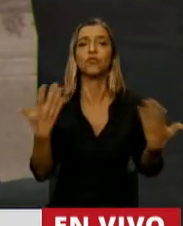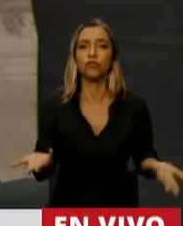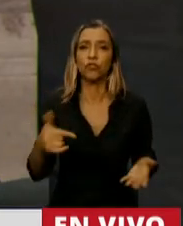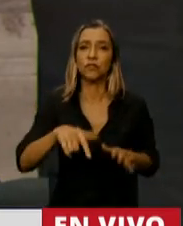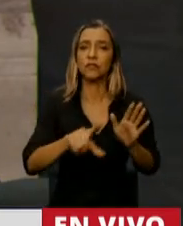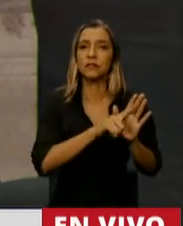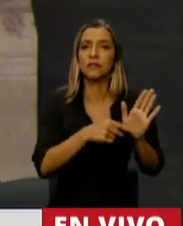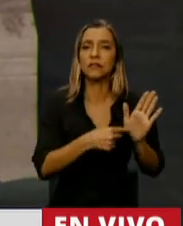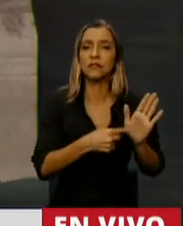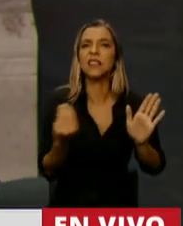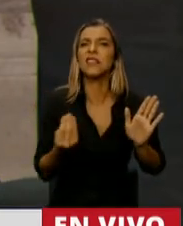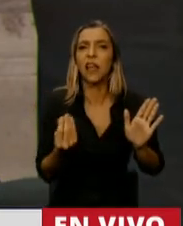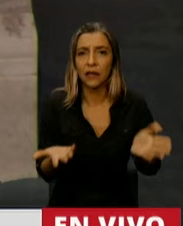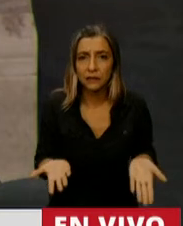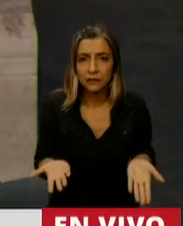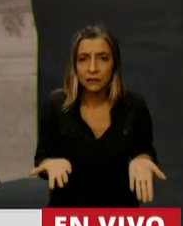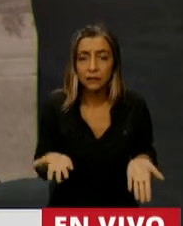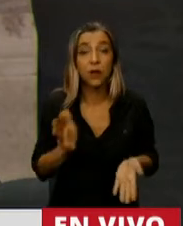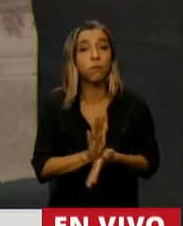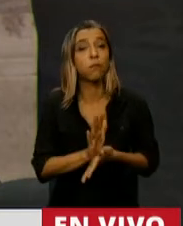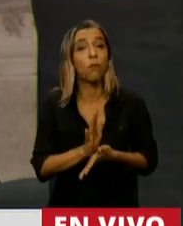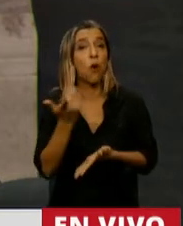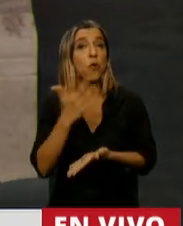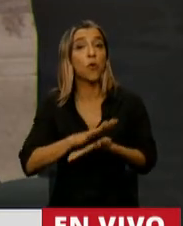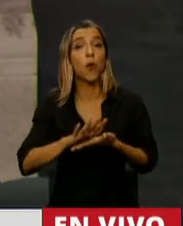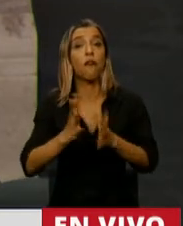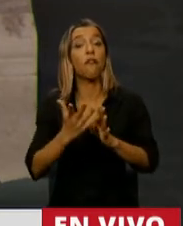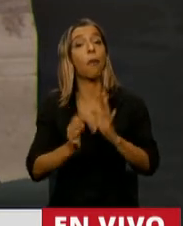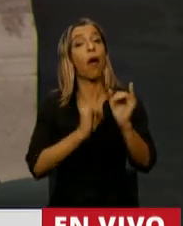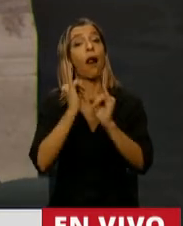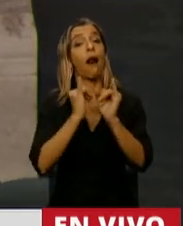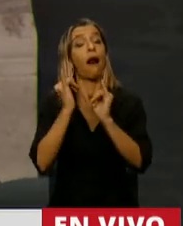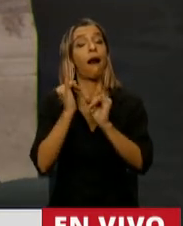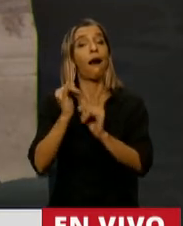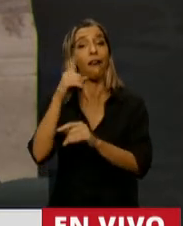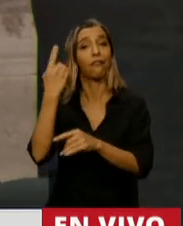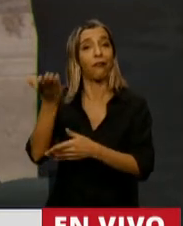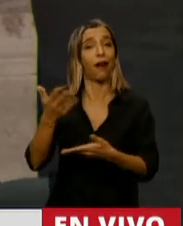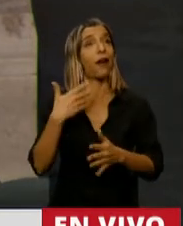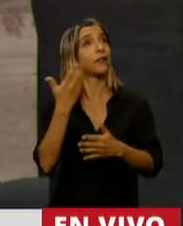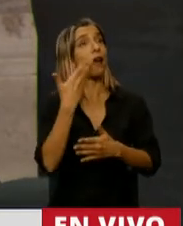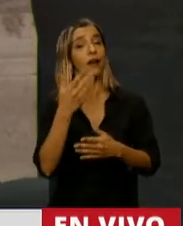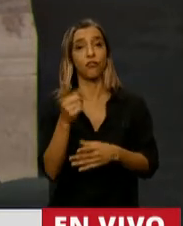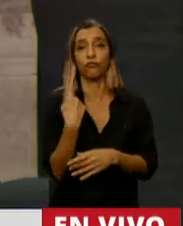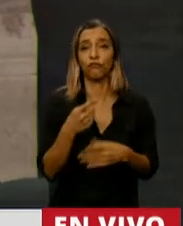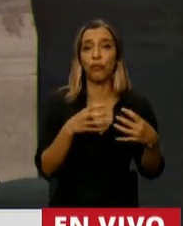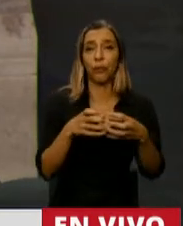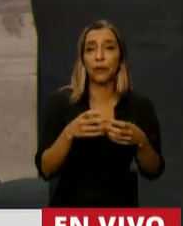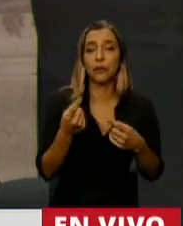qué es? ¿Un nuevo relato de los Fernández? ¿O en qué nos estamos basando para discutirla?